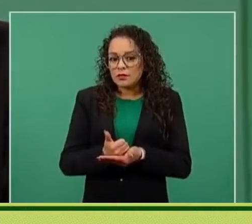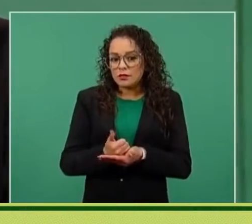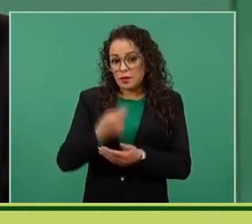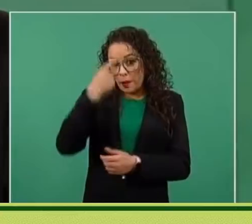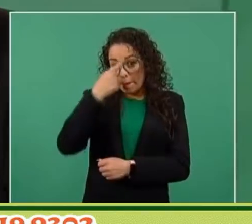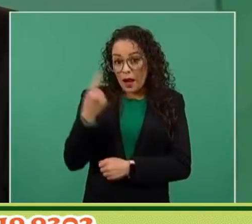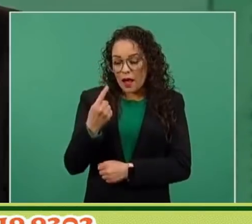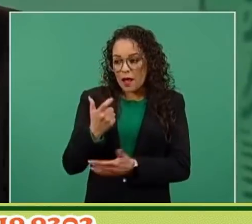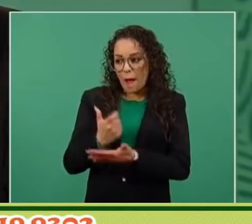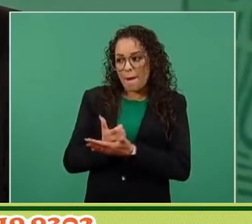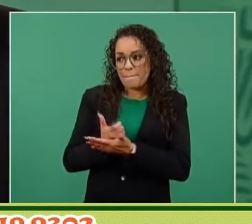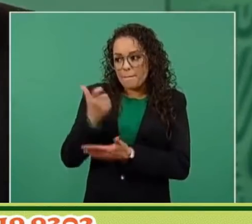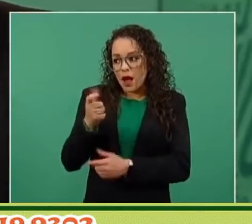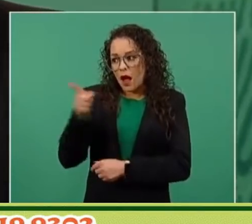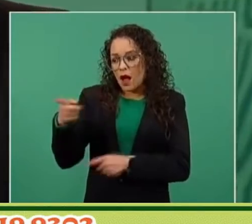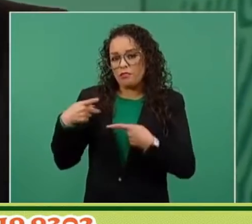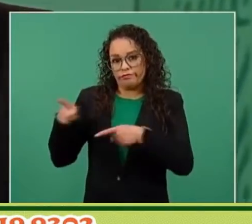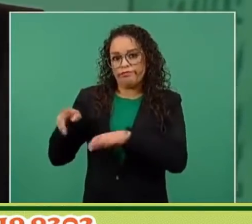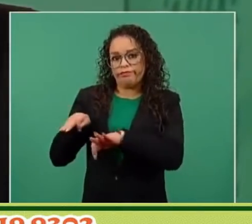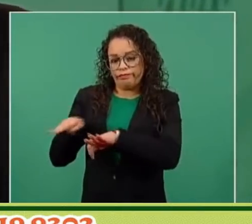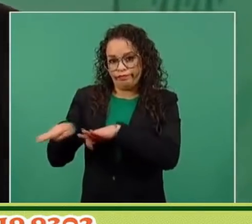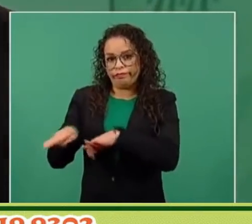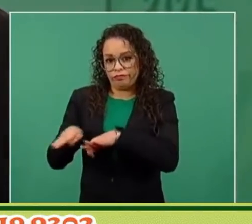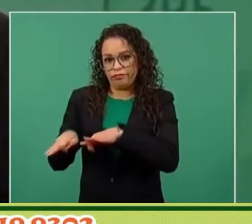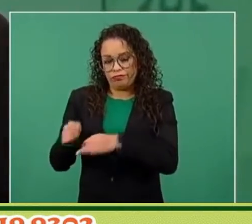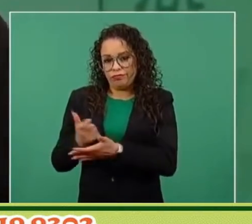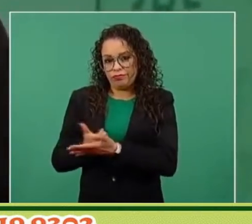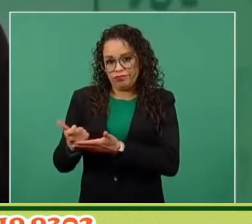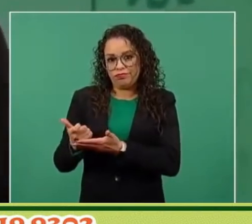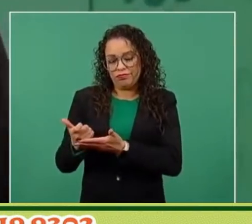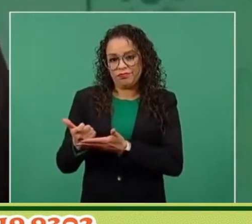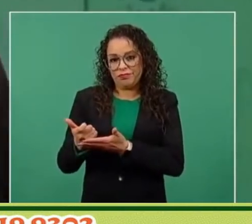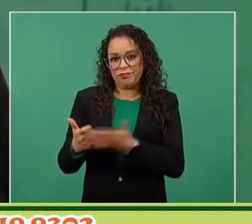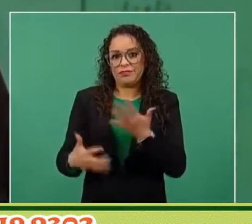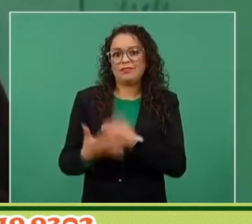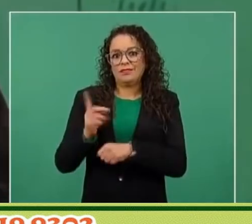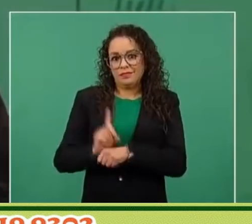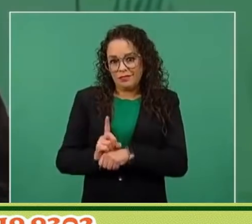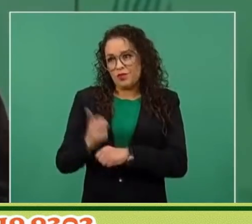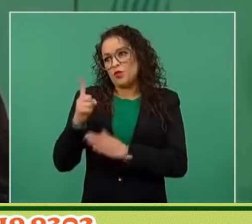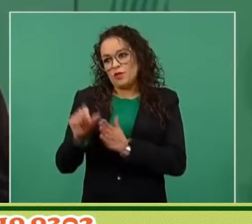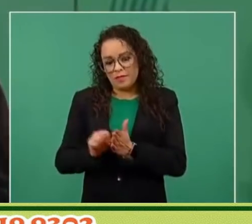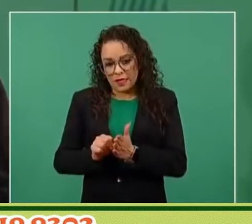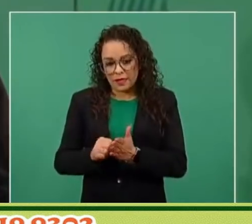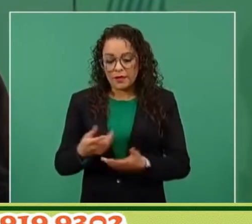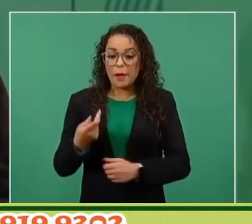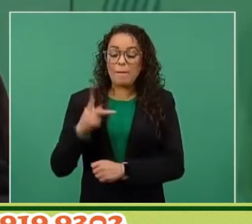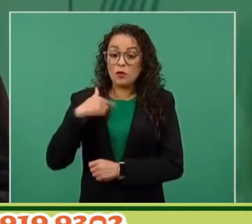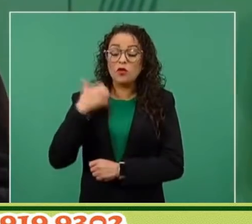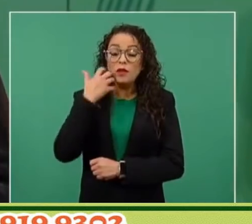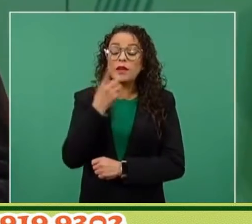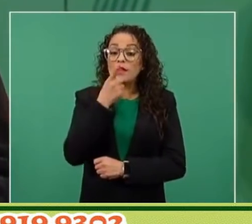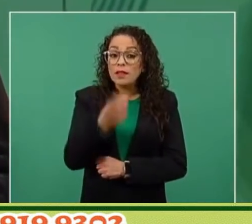quiero también decirles que hubo la intención, que son de las cosas que no se